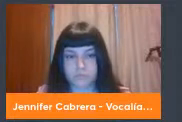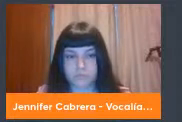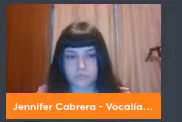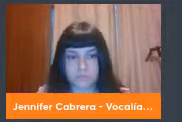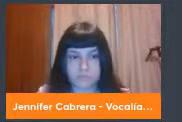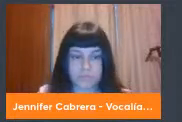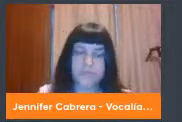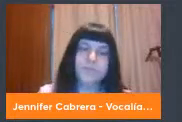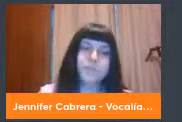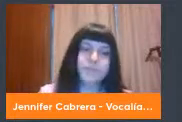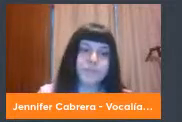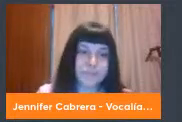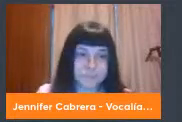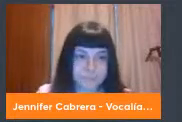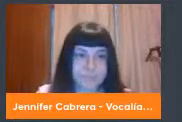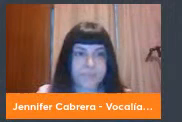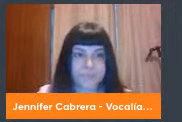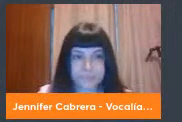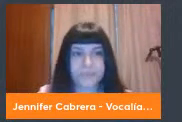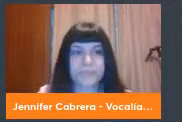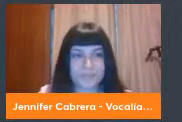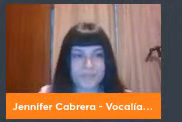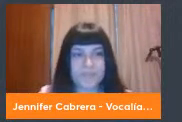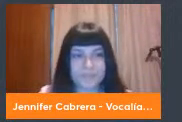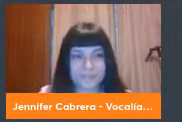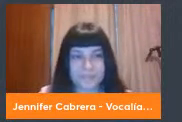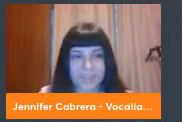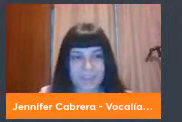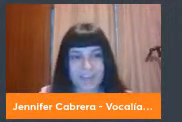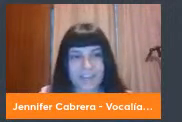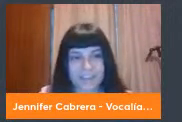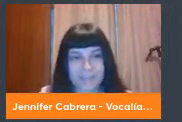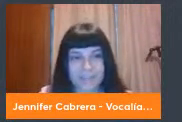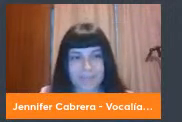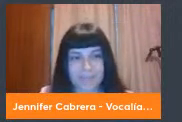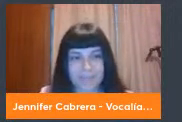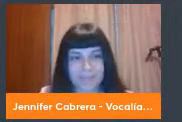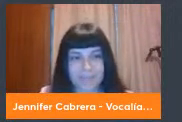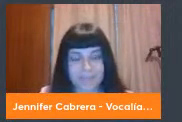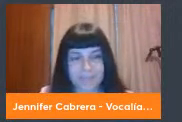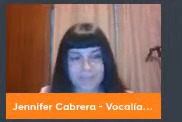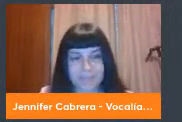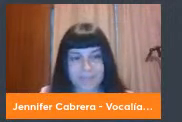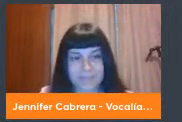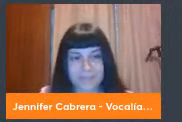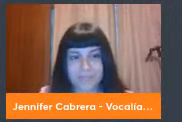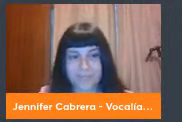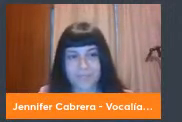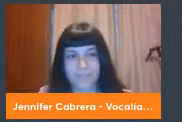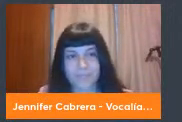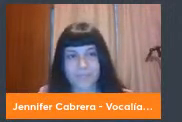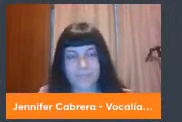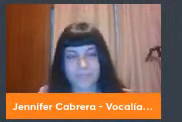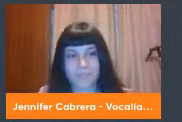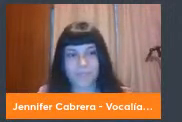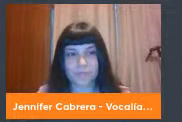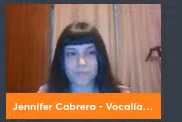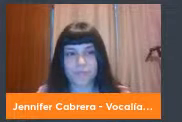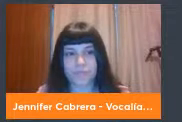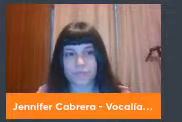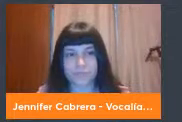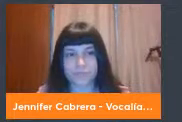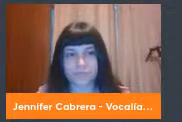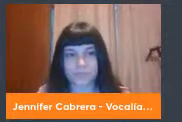sería largo y poco analítico, sin duda que es aquí donde nosotros tenemos la